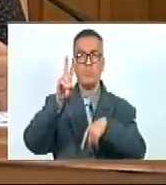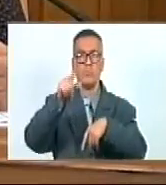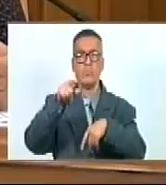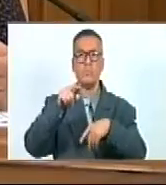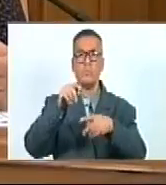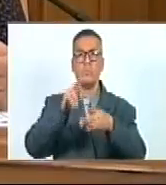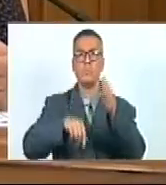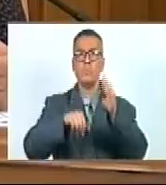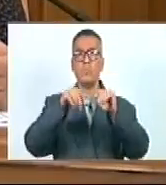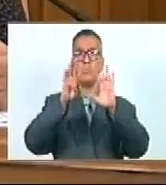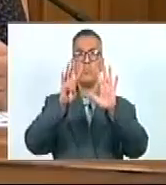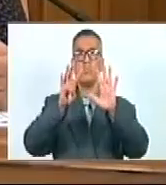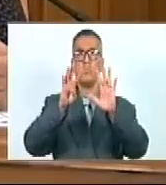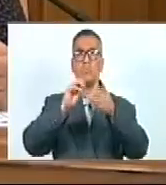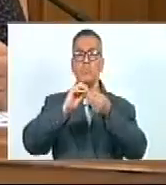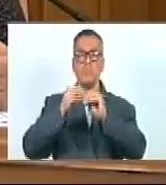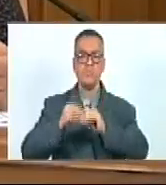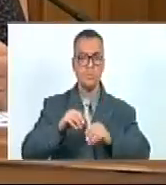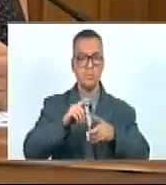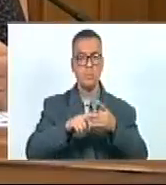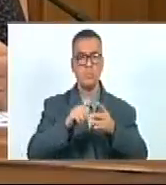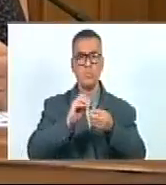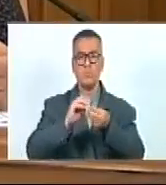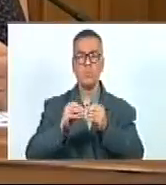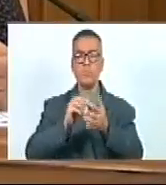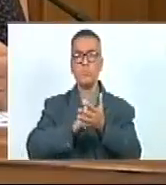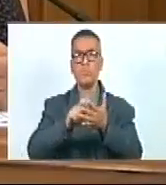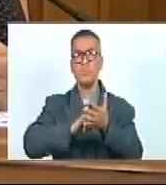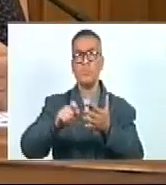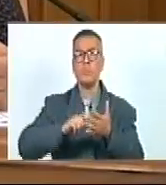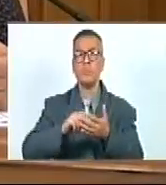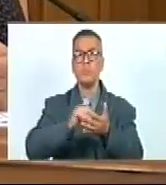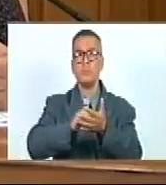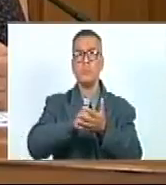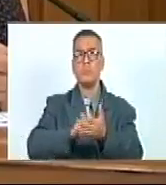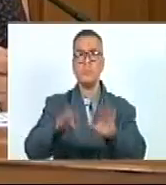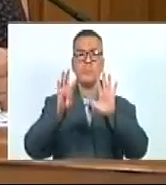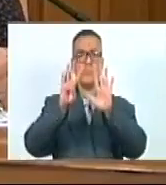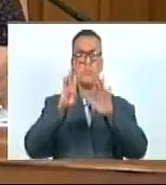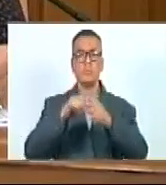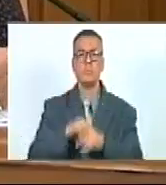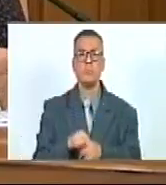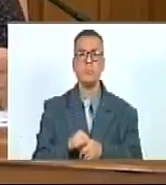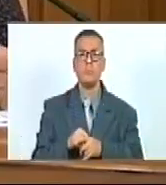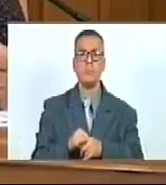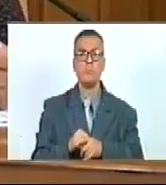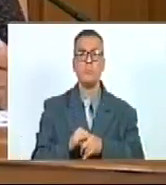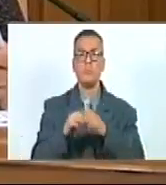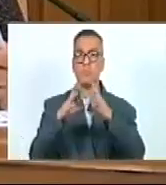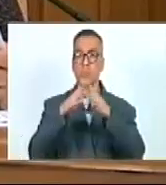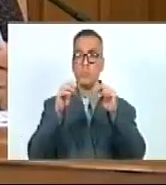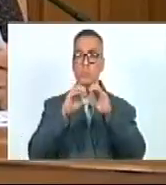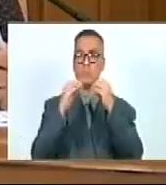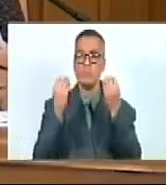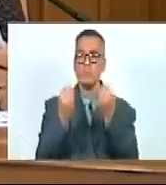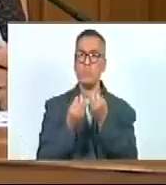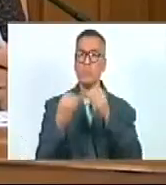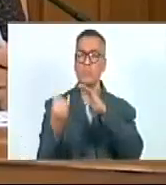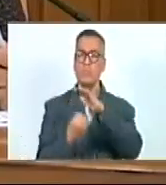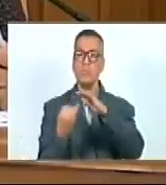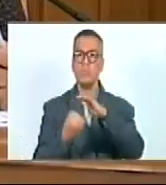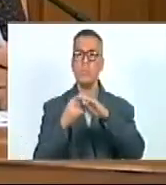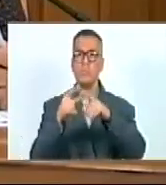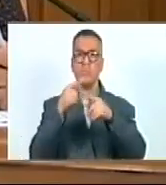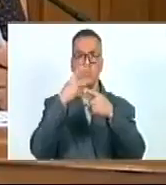ser el artículo 9, quedando redactado de la siguiente manera. Artículo 9. Los órganos y entes del Poder